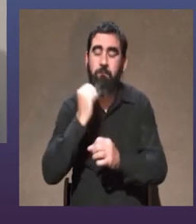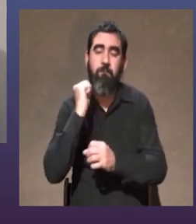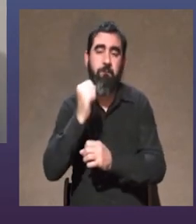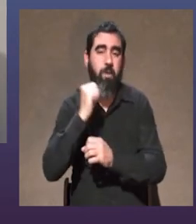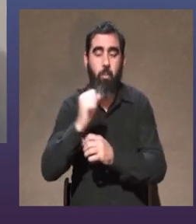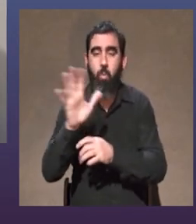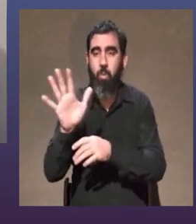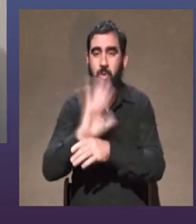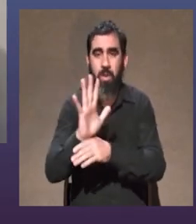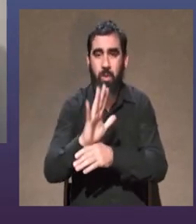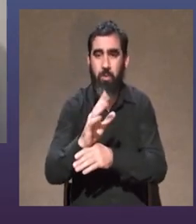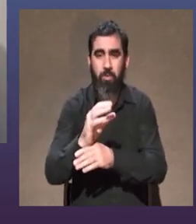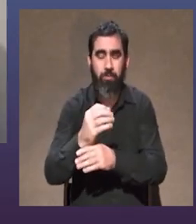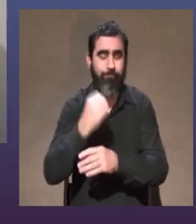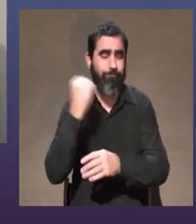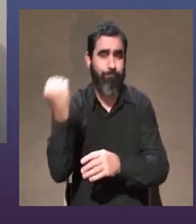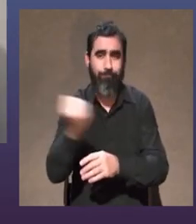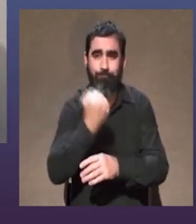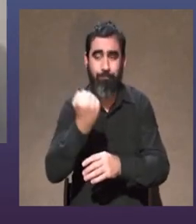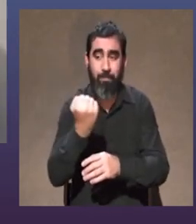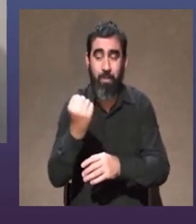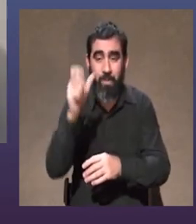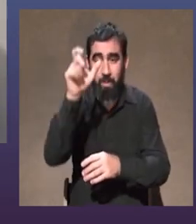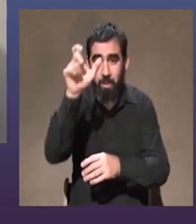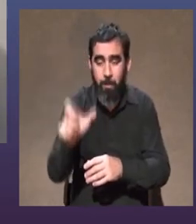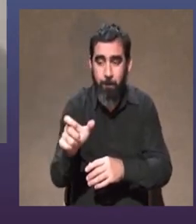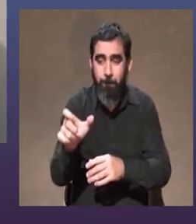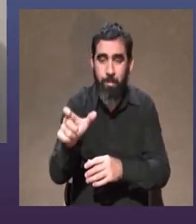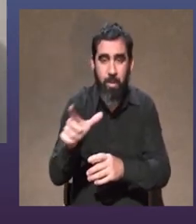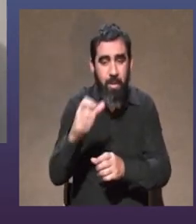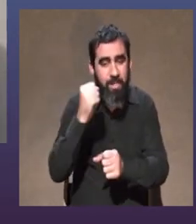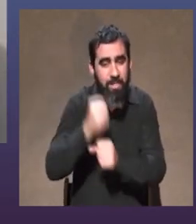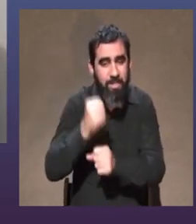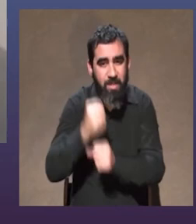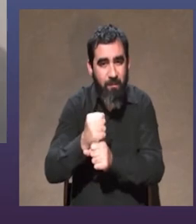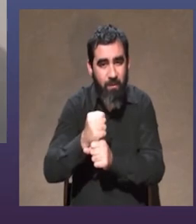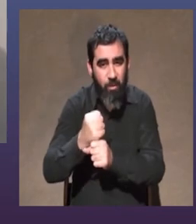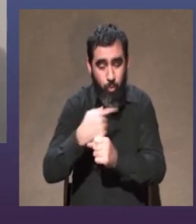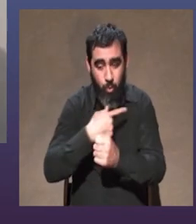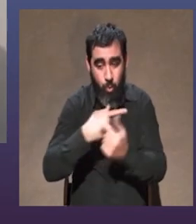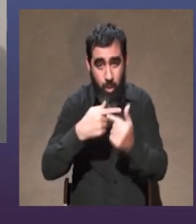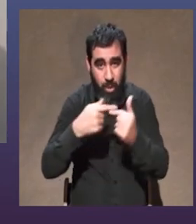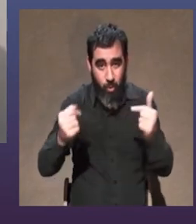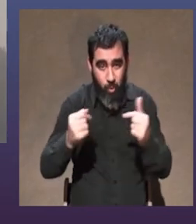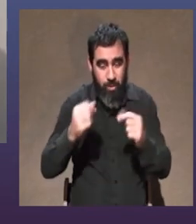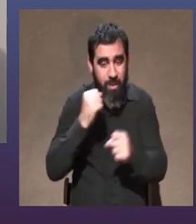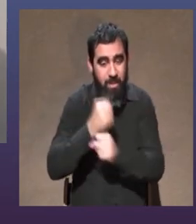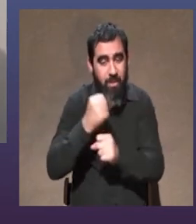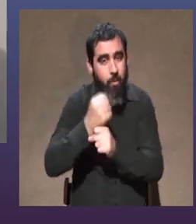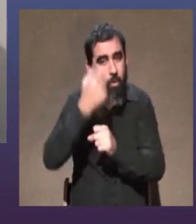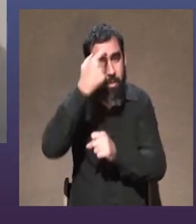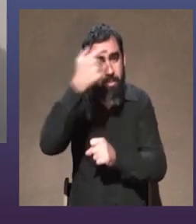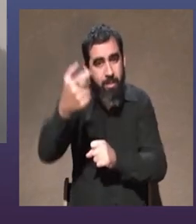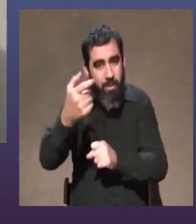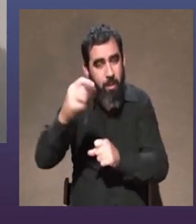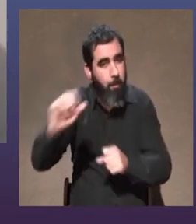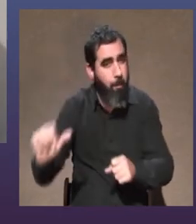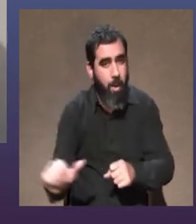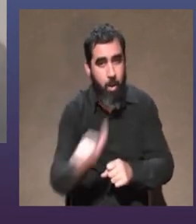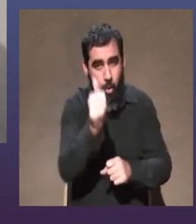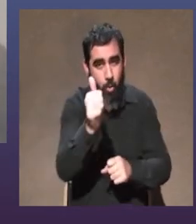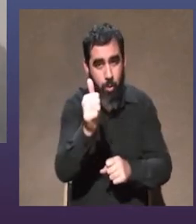actuación es una clase de actuación de alguien que se ocupó de trabajar su herramienta de trabajar la técnica